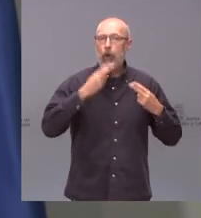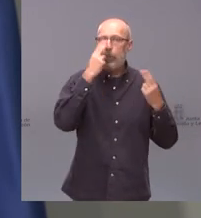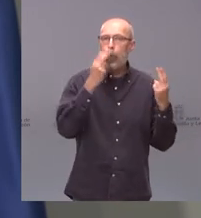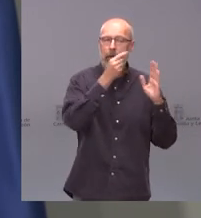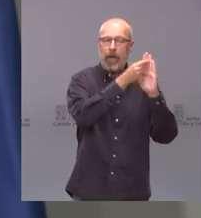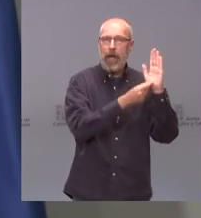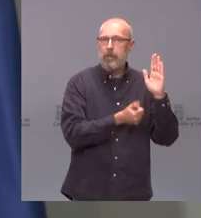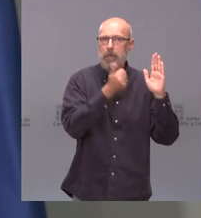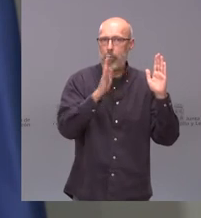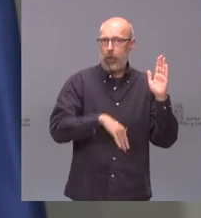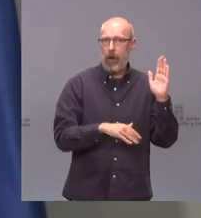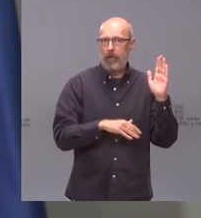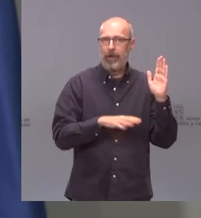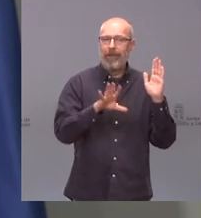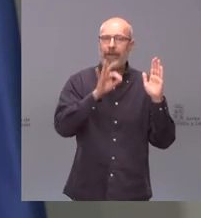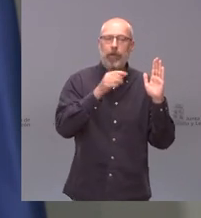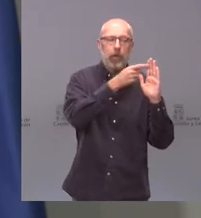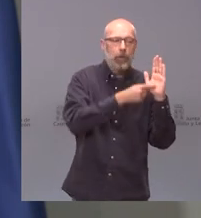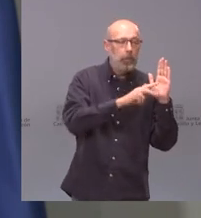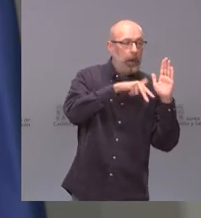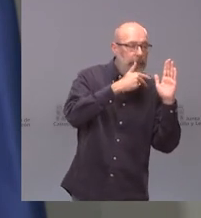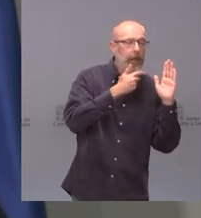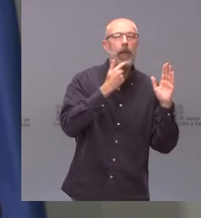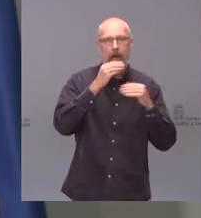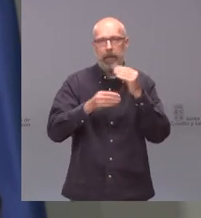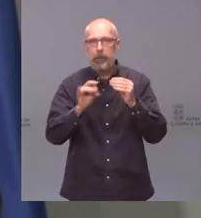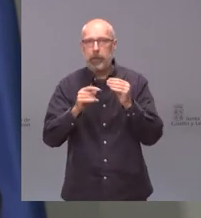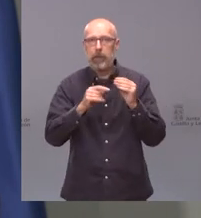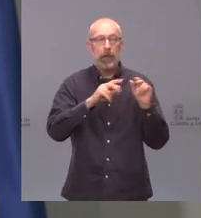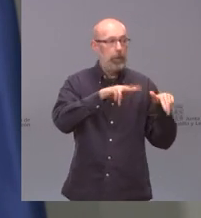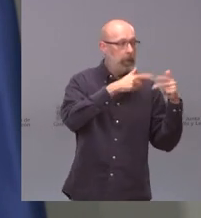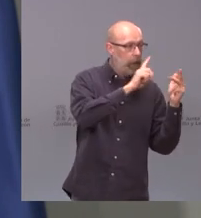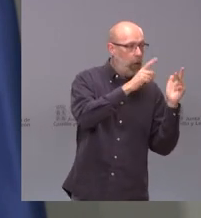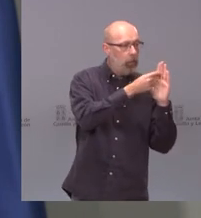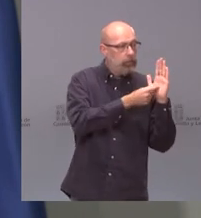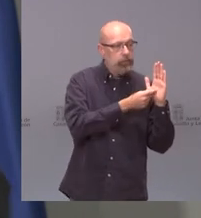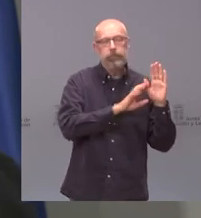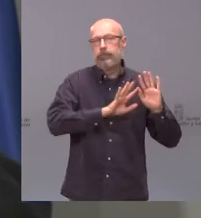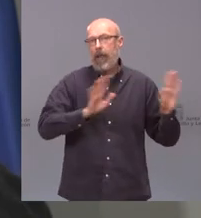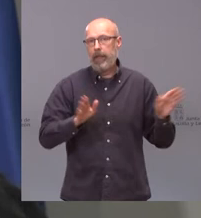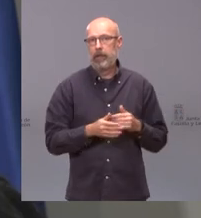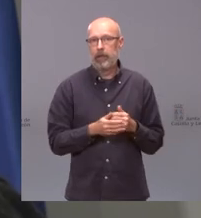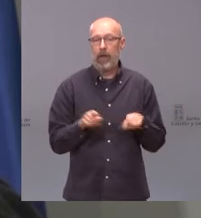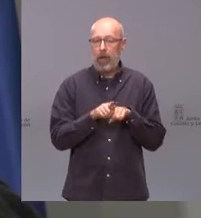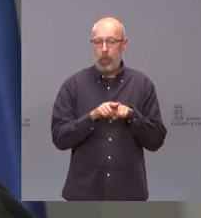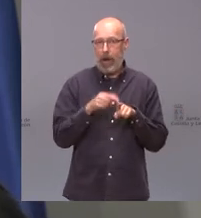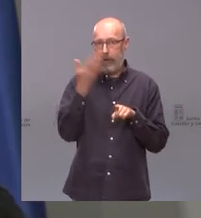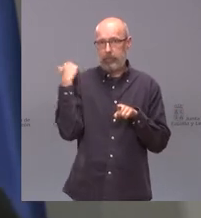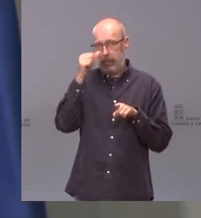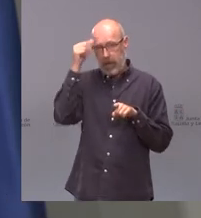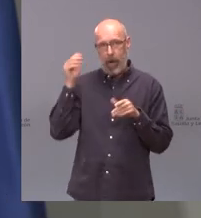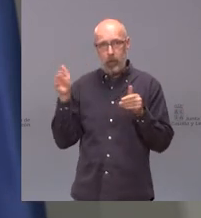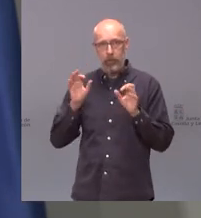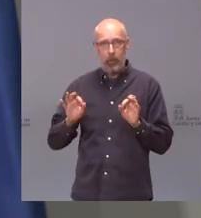permite tomar estas decisiones la que nos permitió tomar estas decisiones durante el verano pasado entonces nuestros